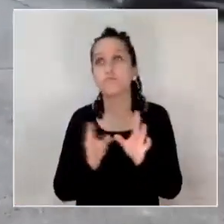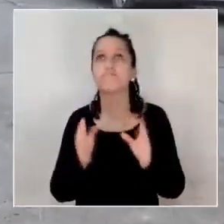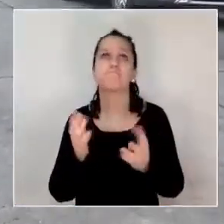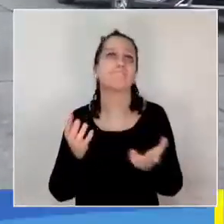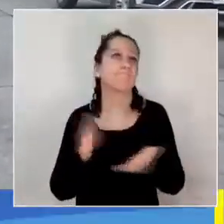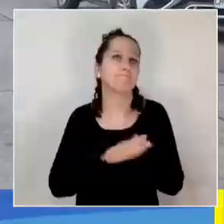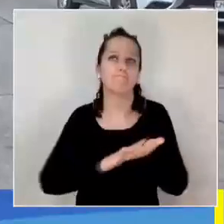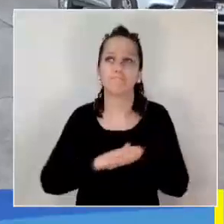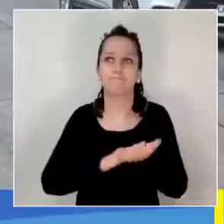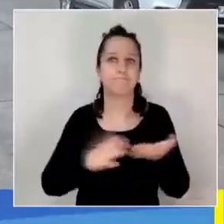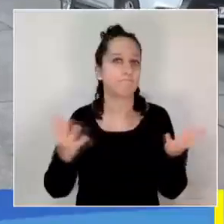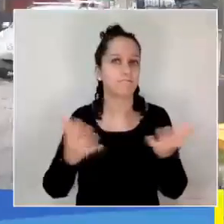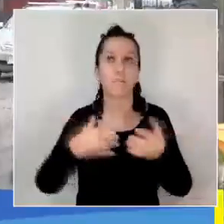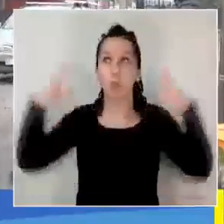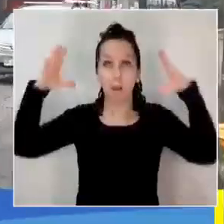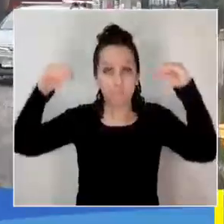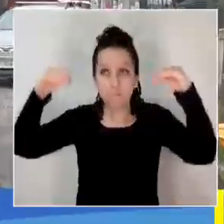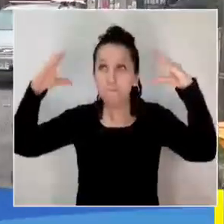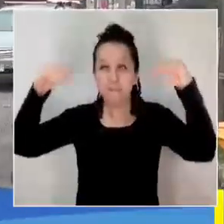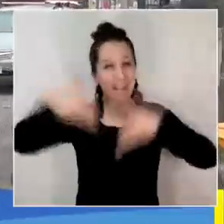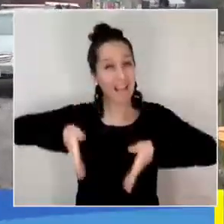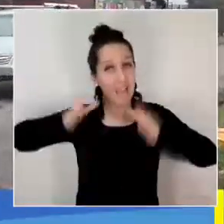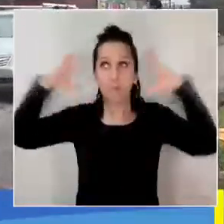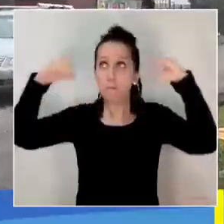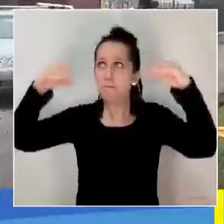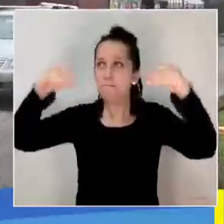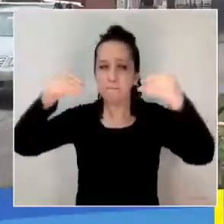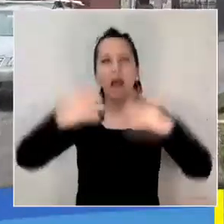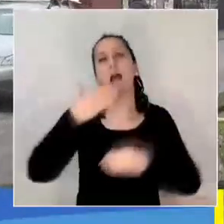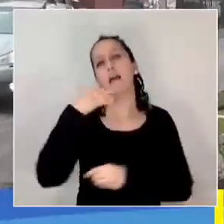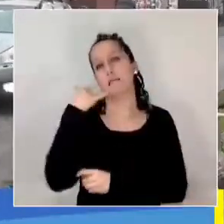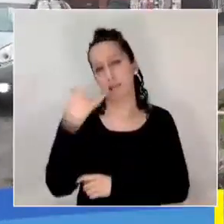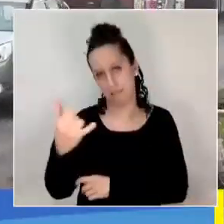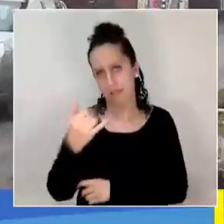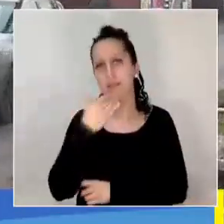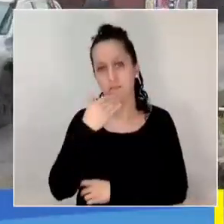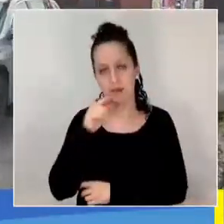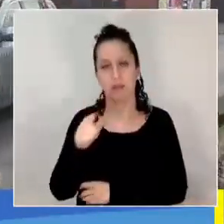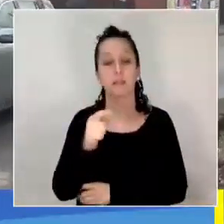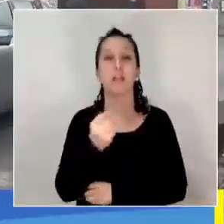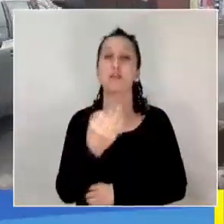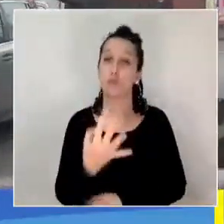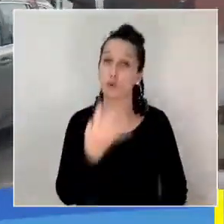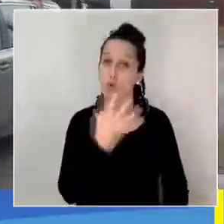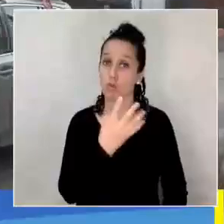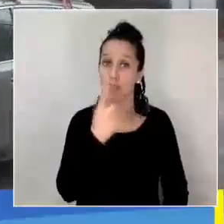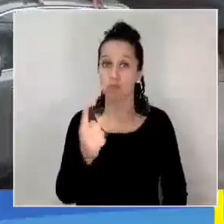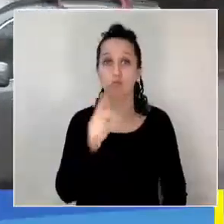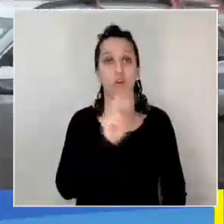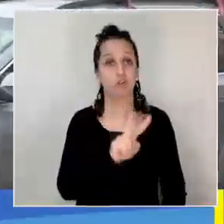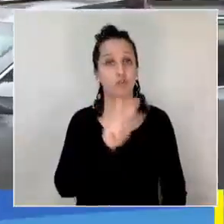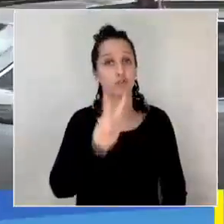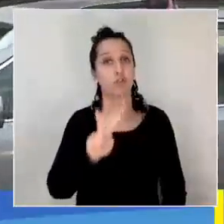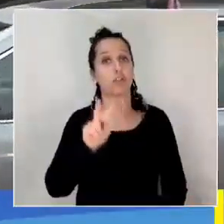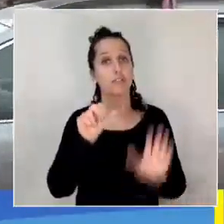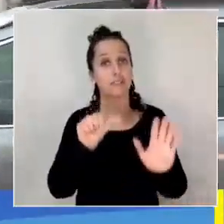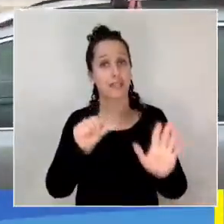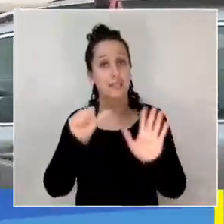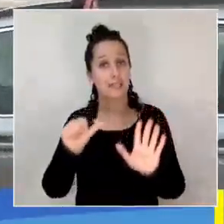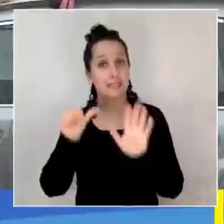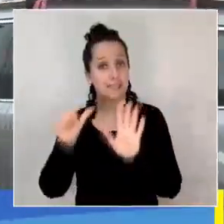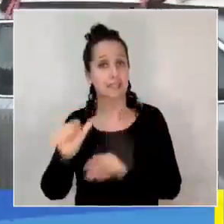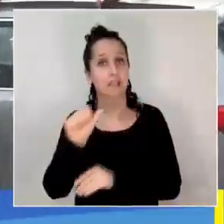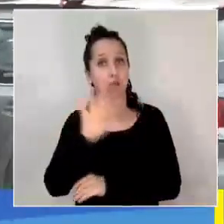por ejemplo, de las luminarias apagadas. Solo debe marcar el 4122-666